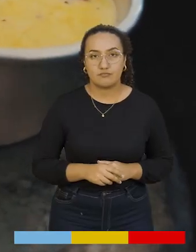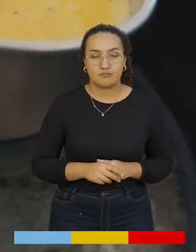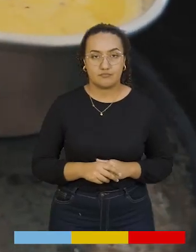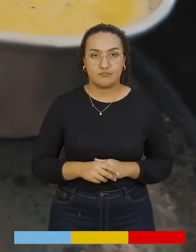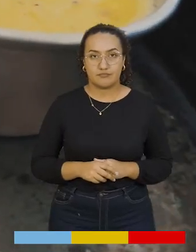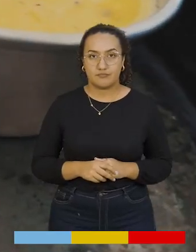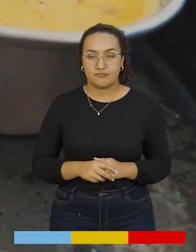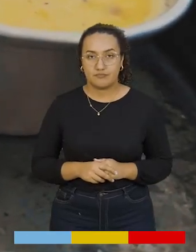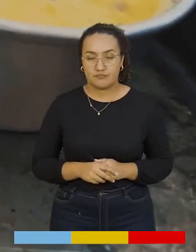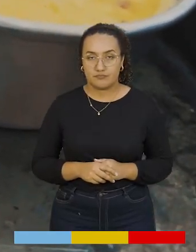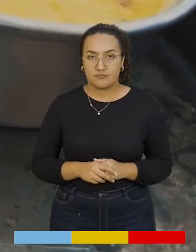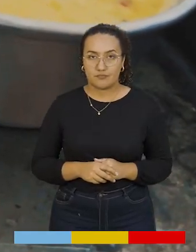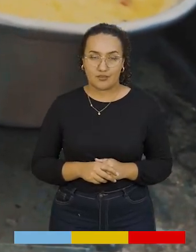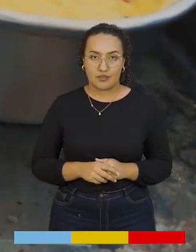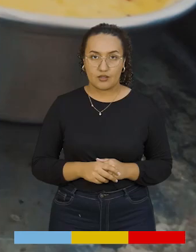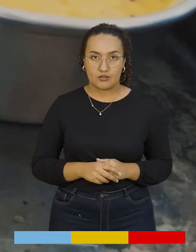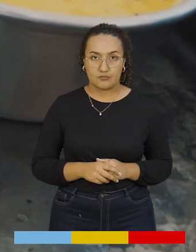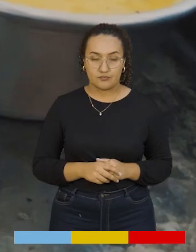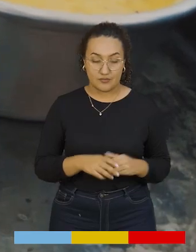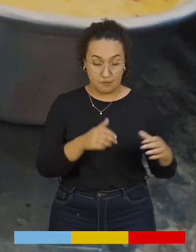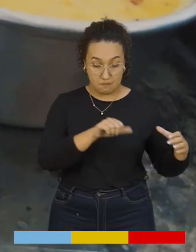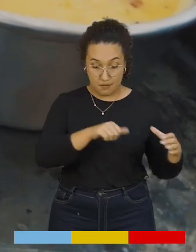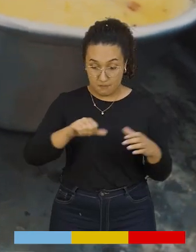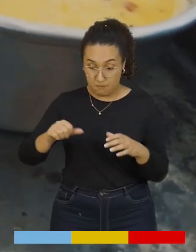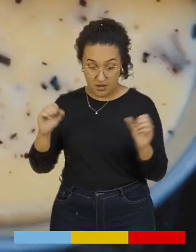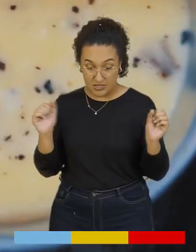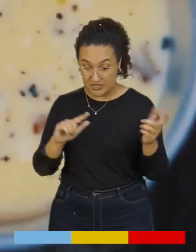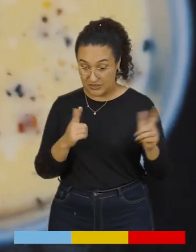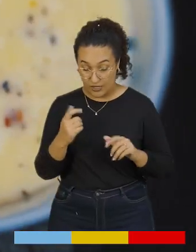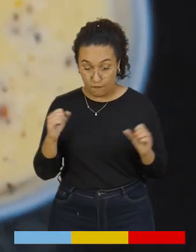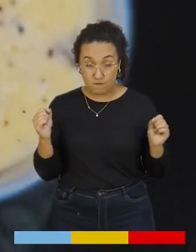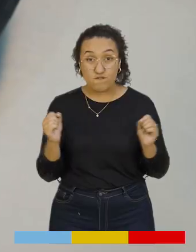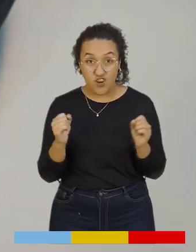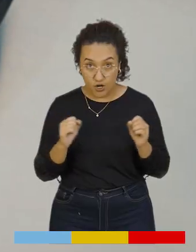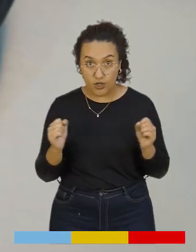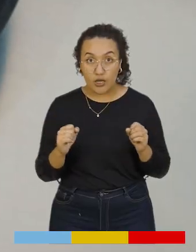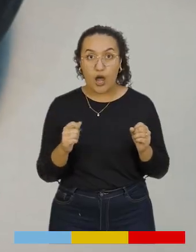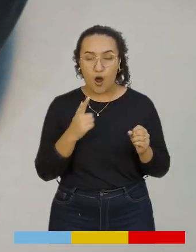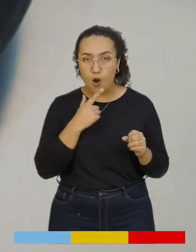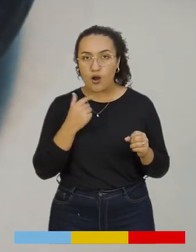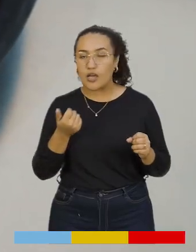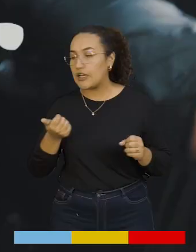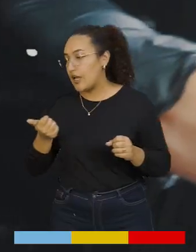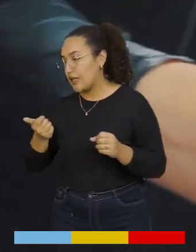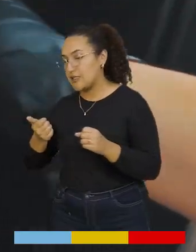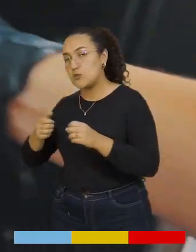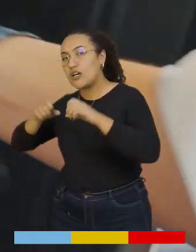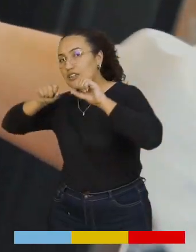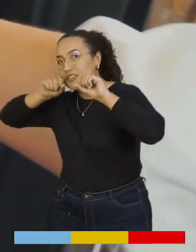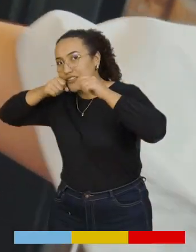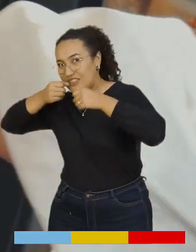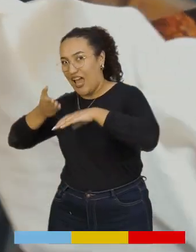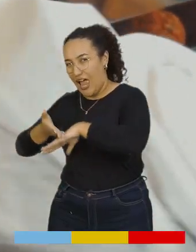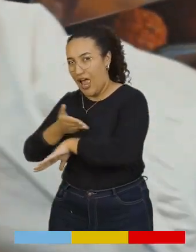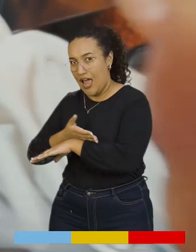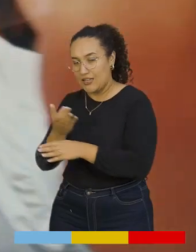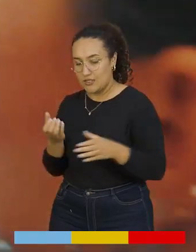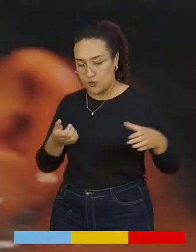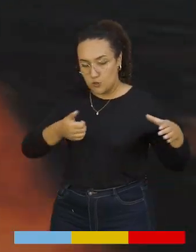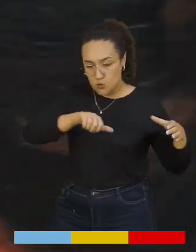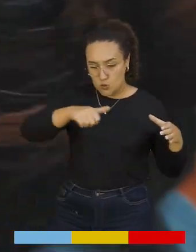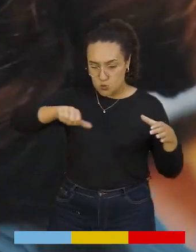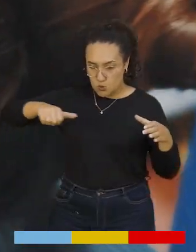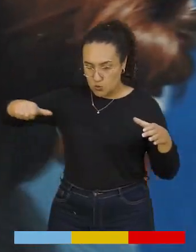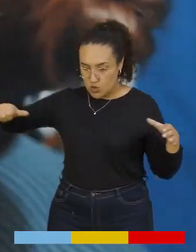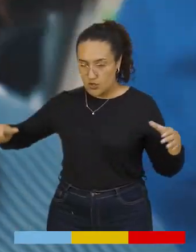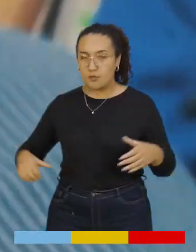procedemos. Apenas se enfría el caramelo, ponemos la mezcla del maíz y lo vamos a mandar a baño de María al horno a 180